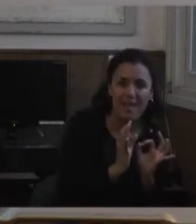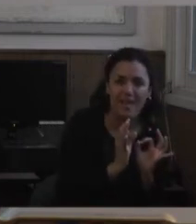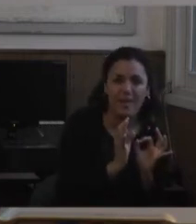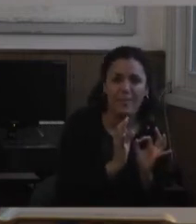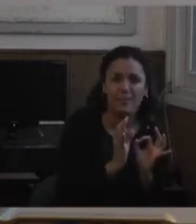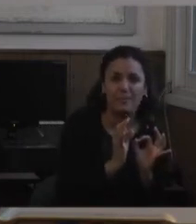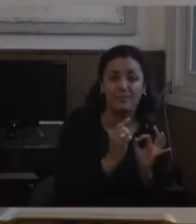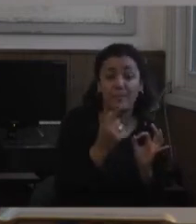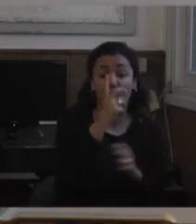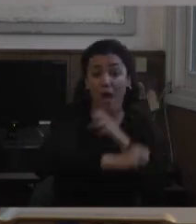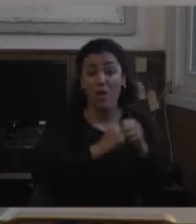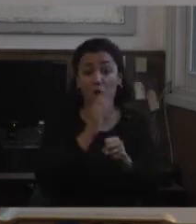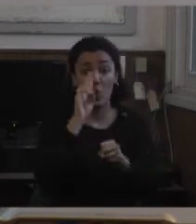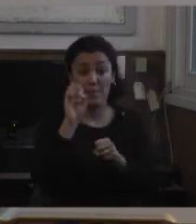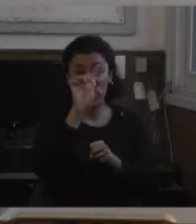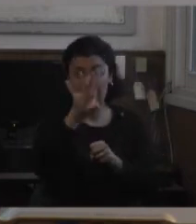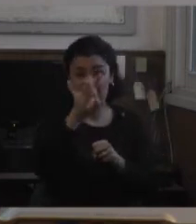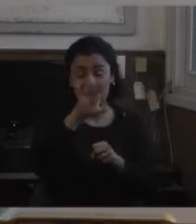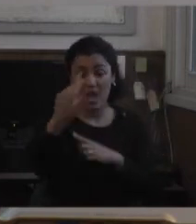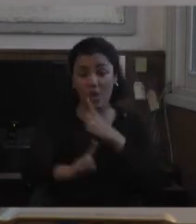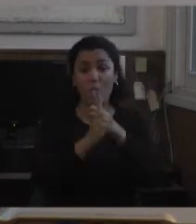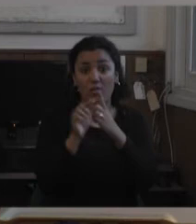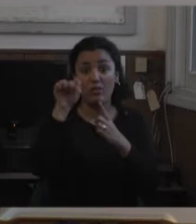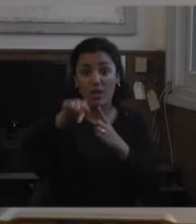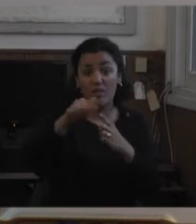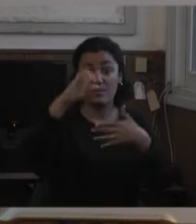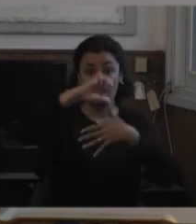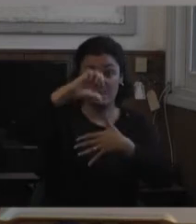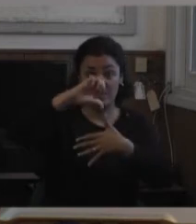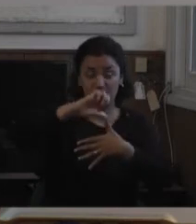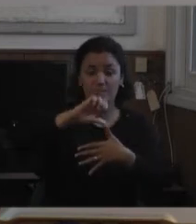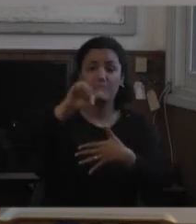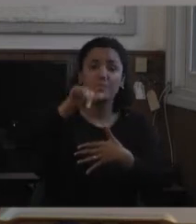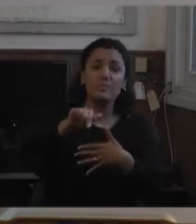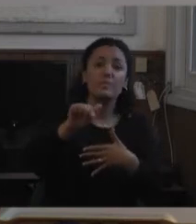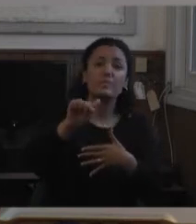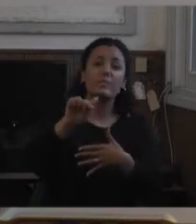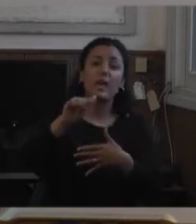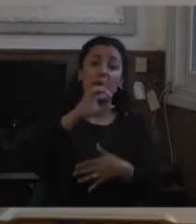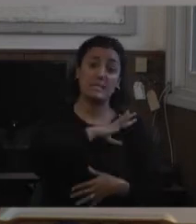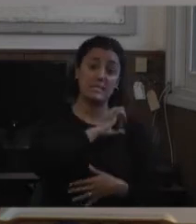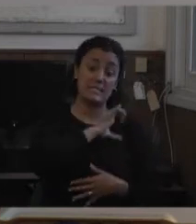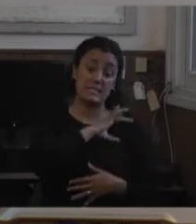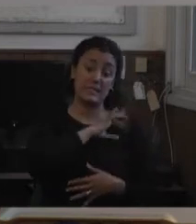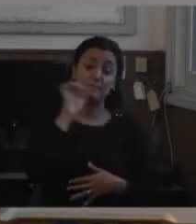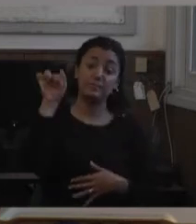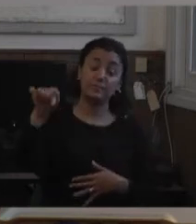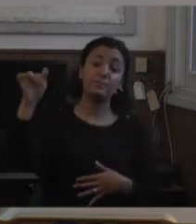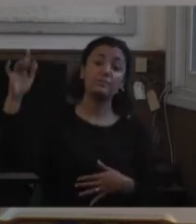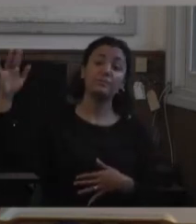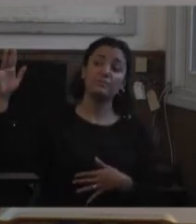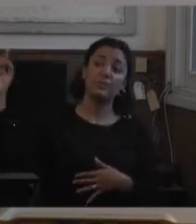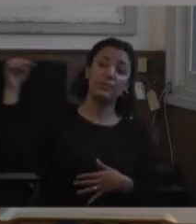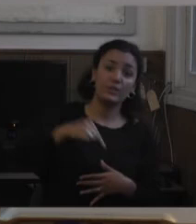2015 hubo un encuentro de la red en Chile y vino un joven con parálisis cerebral de Ecuador cuando hicimos la asamblea